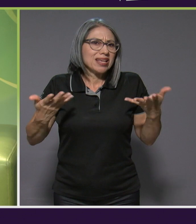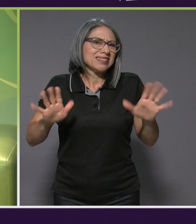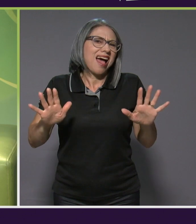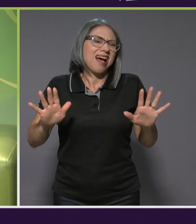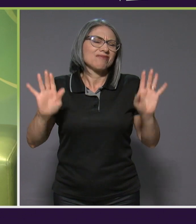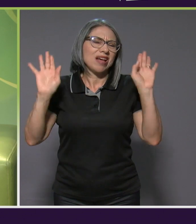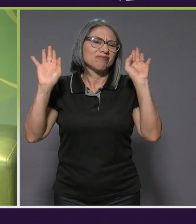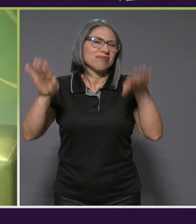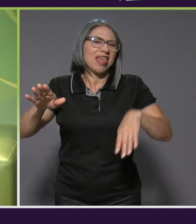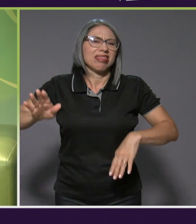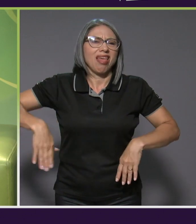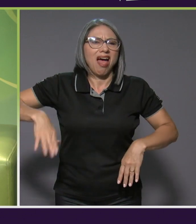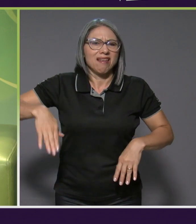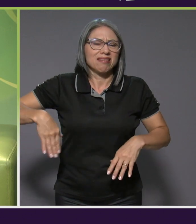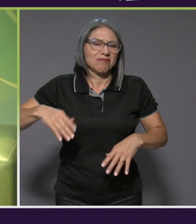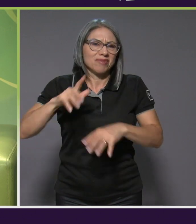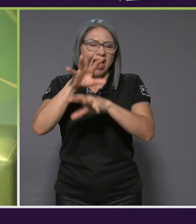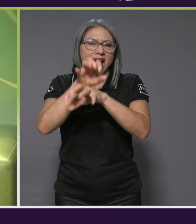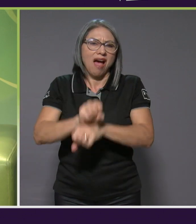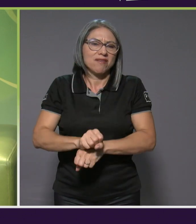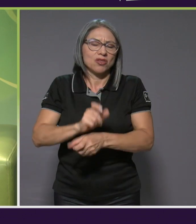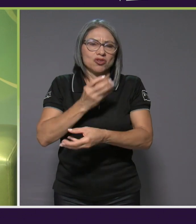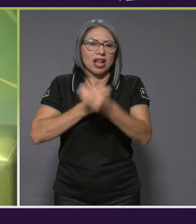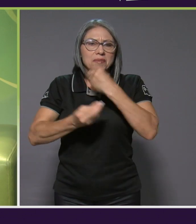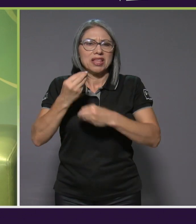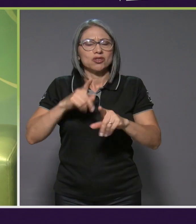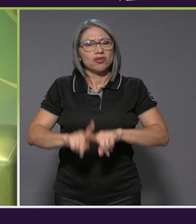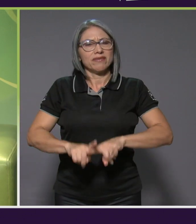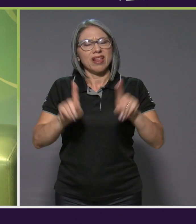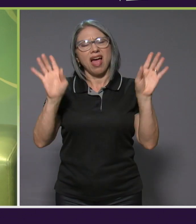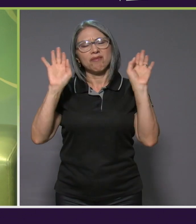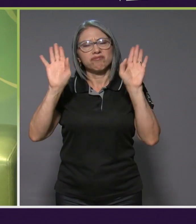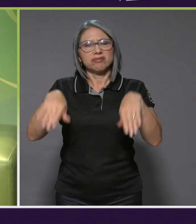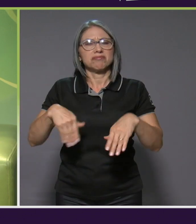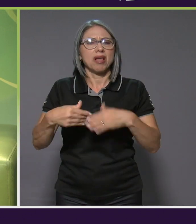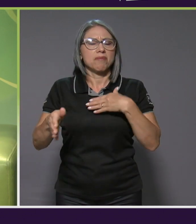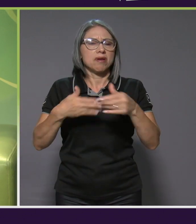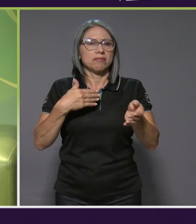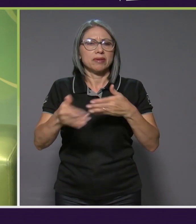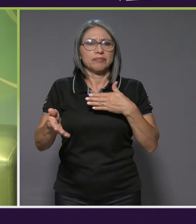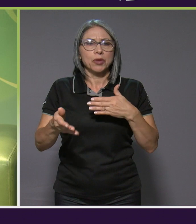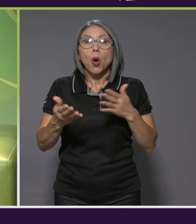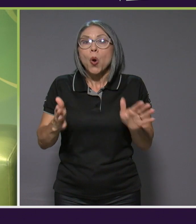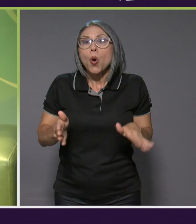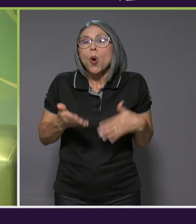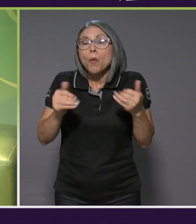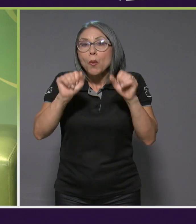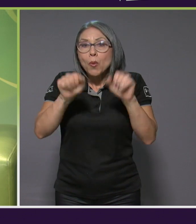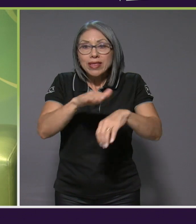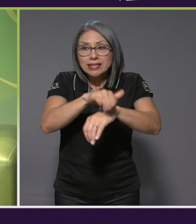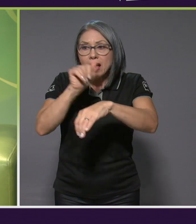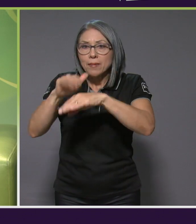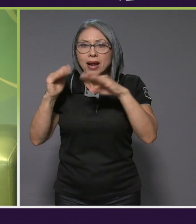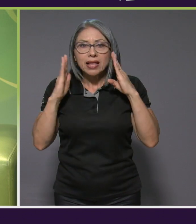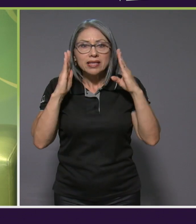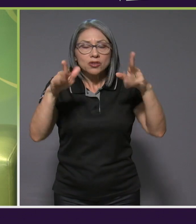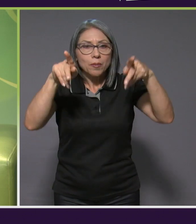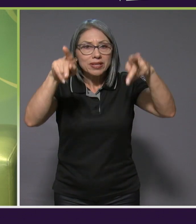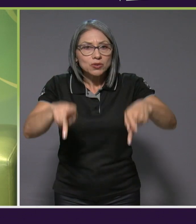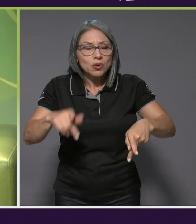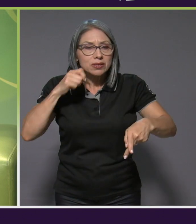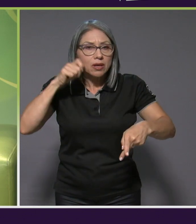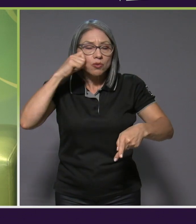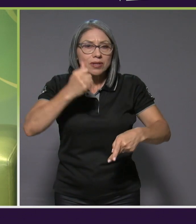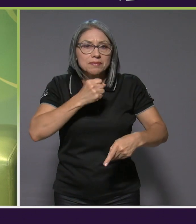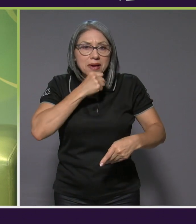tarde para cambiar nuestros hábitos de alimentación, ¿verdad? ¿Cómo llamar la atención también de las personas adultas mayores que están sintonizando el